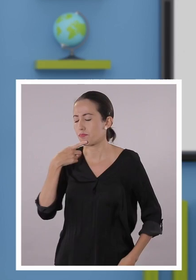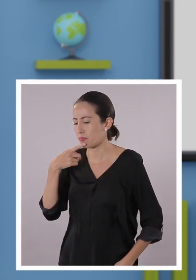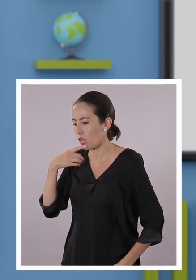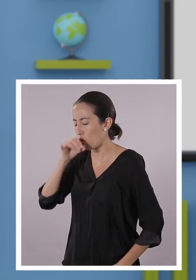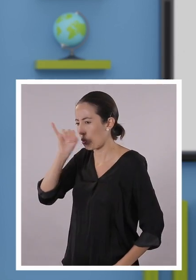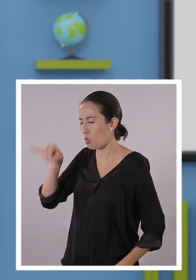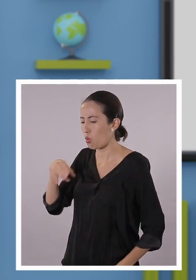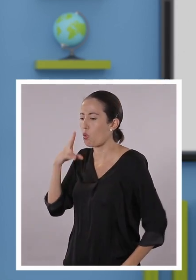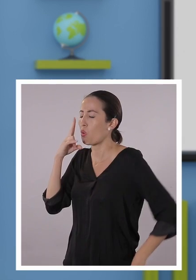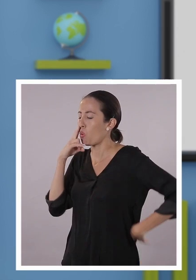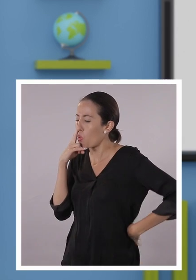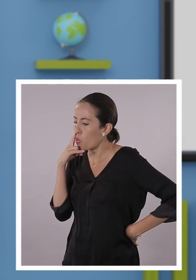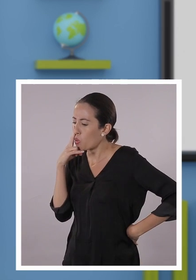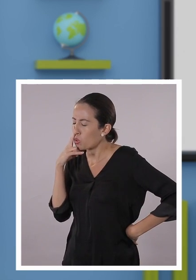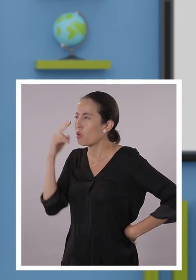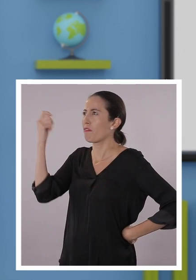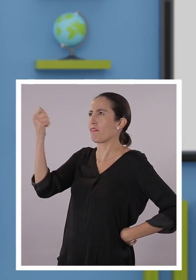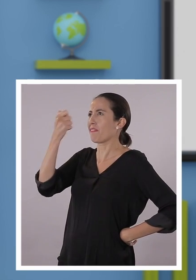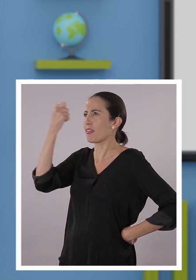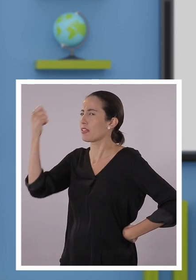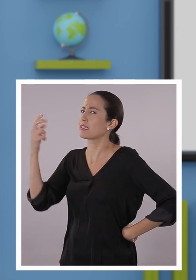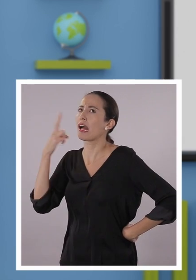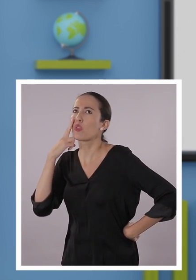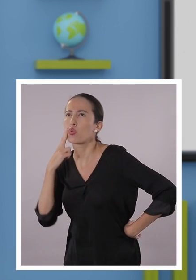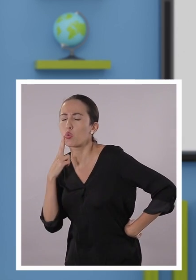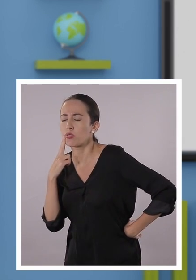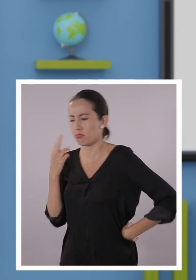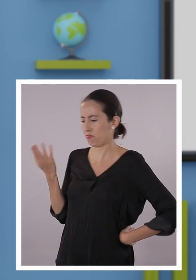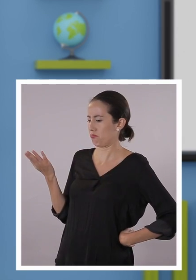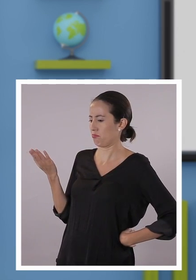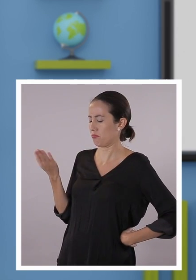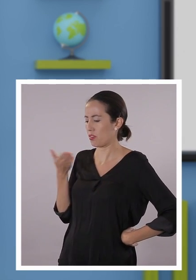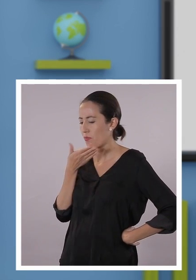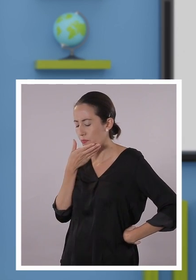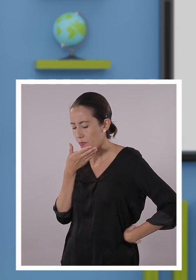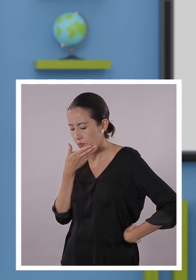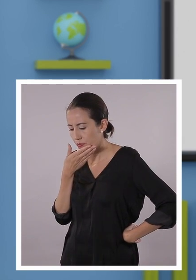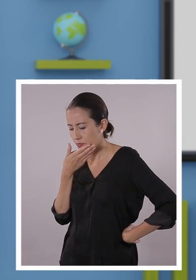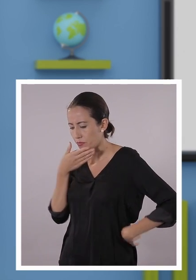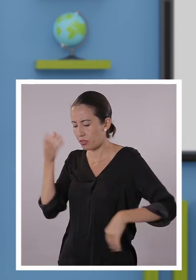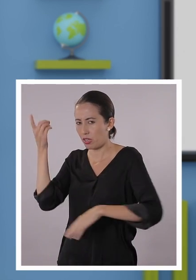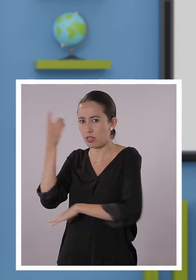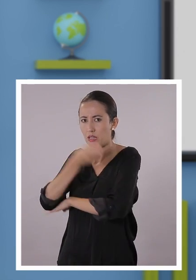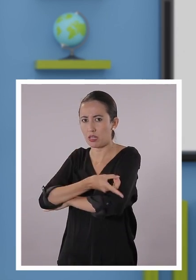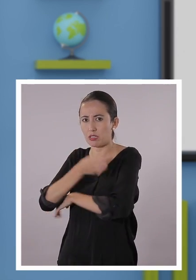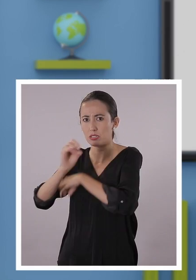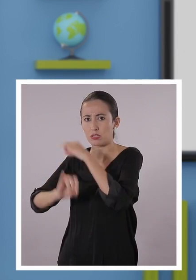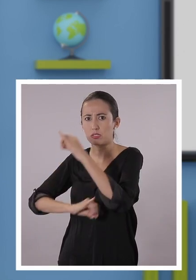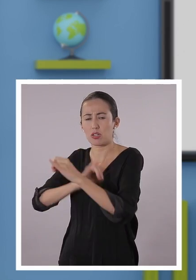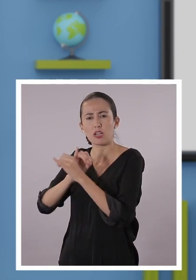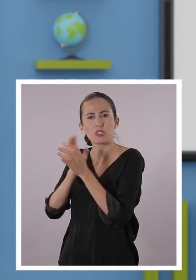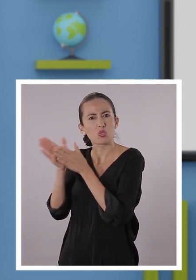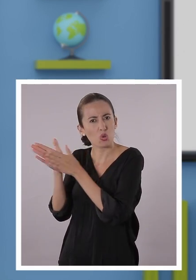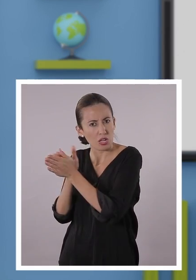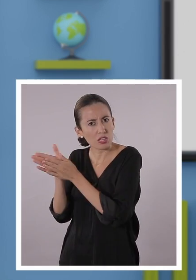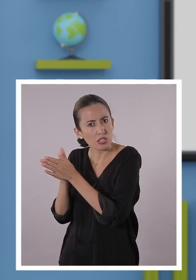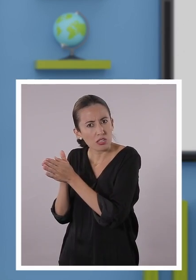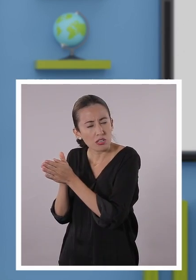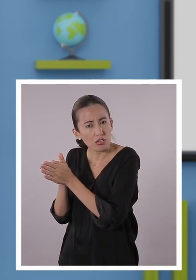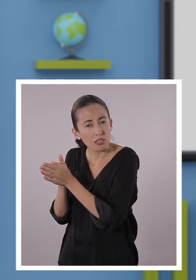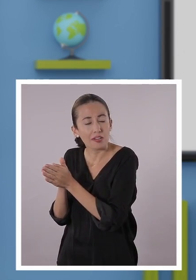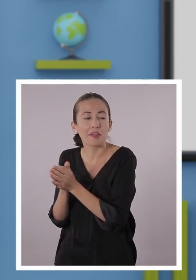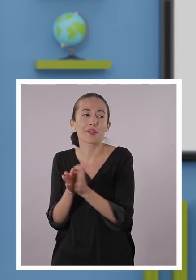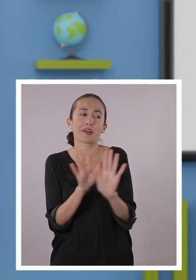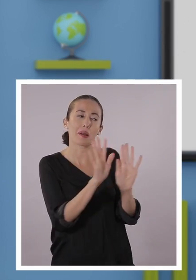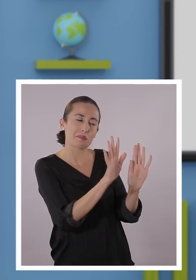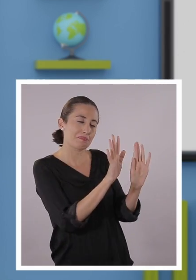Junio es la fiesta más dulce del mundo. No sé, el Día Internacional del Chocolate o el Día Internacional del...